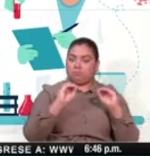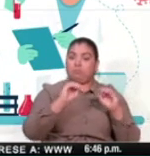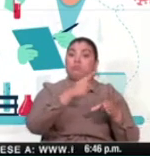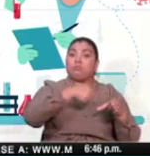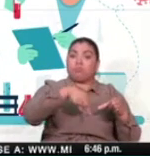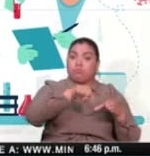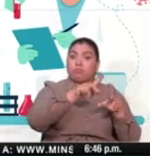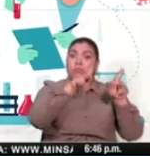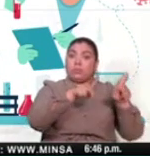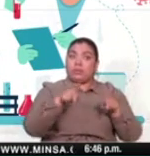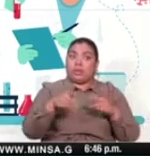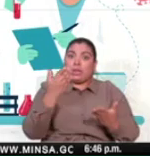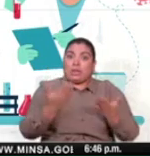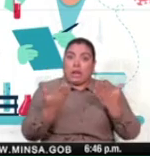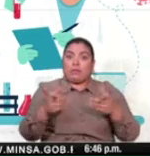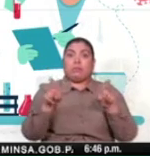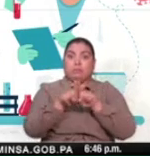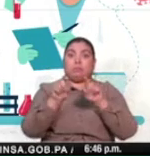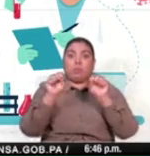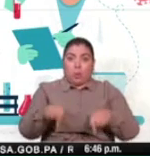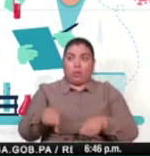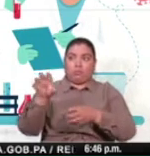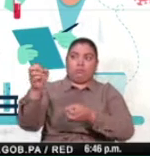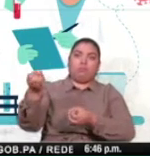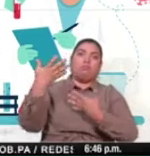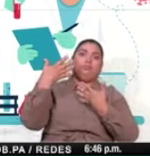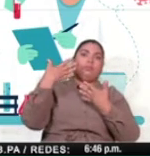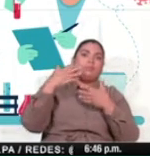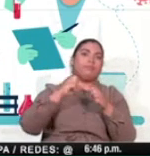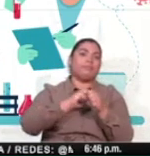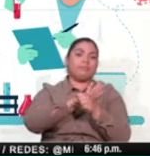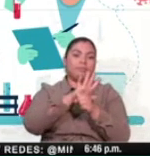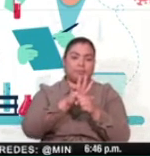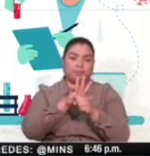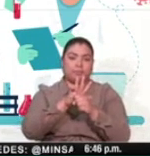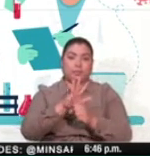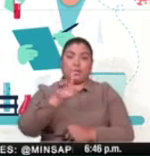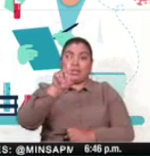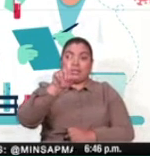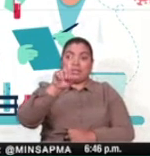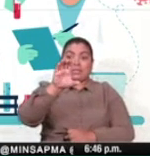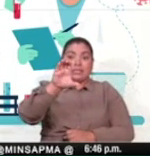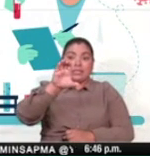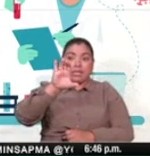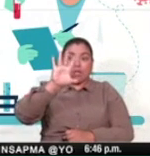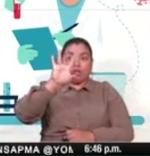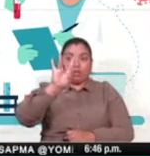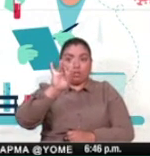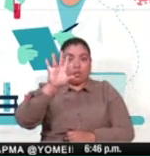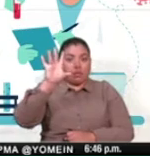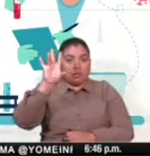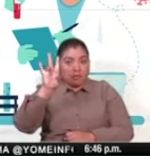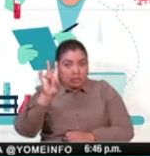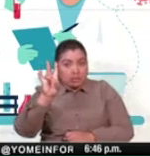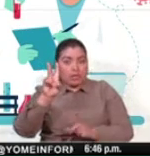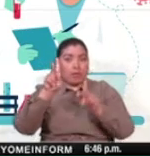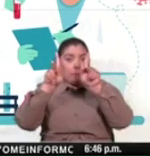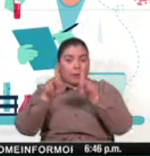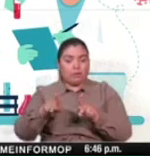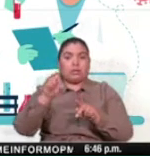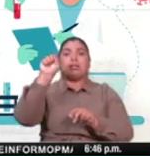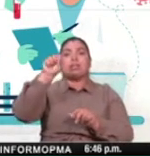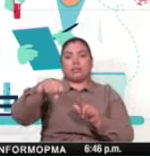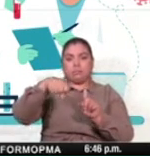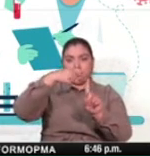personas son susceptibles de poder adquirir la enfermedad. 187 personas tuvieron un IgG positivo,